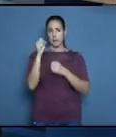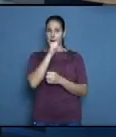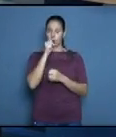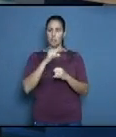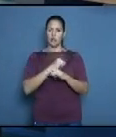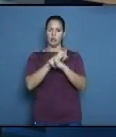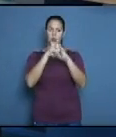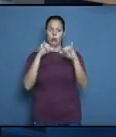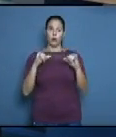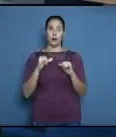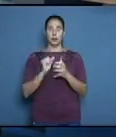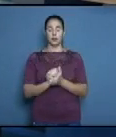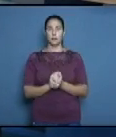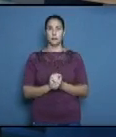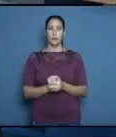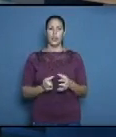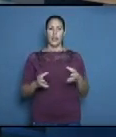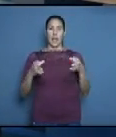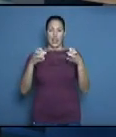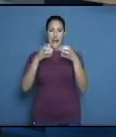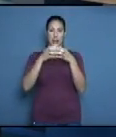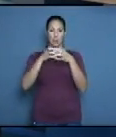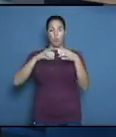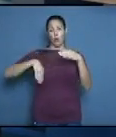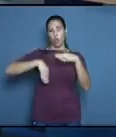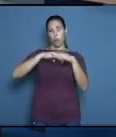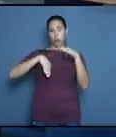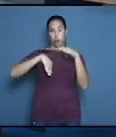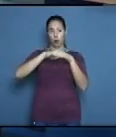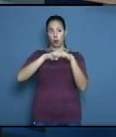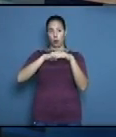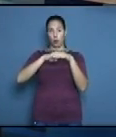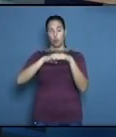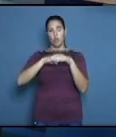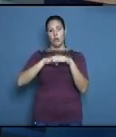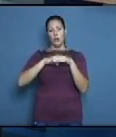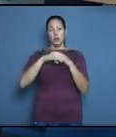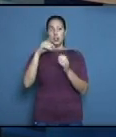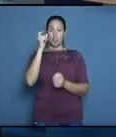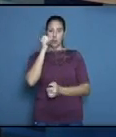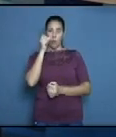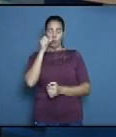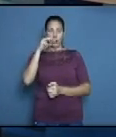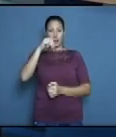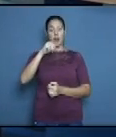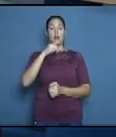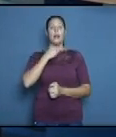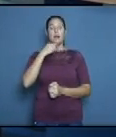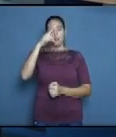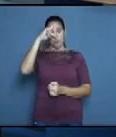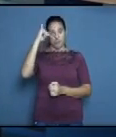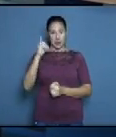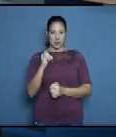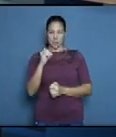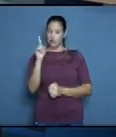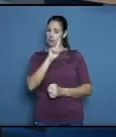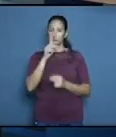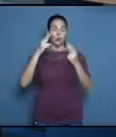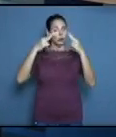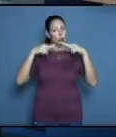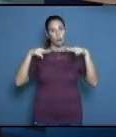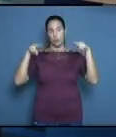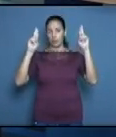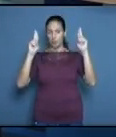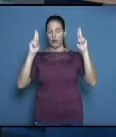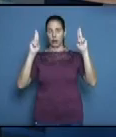y Lionel Messi no alcanzaron un acuerdo para renovar su contrato por lo que el futbolista abandonará el